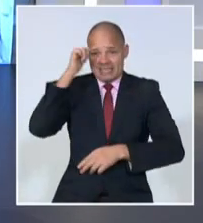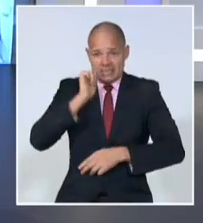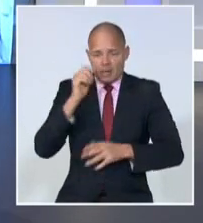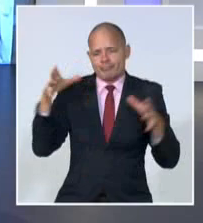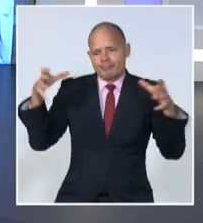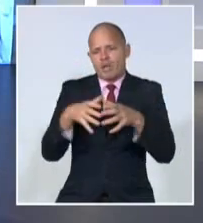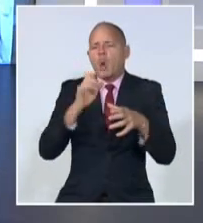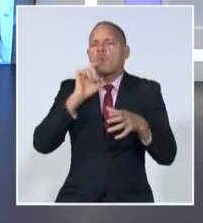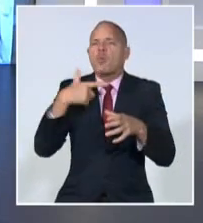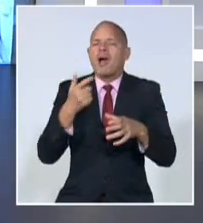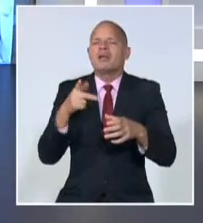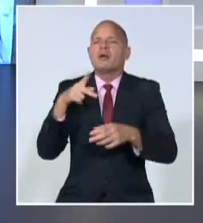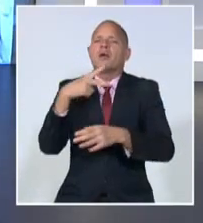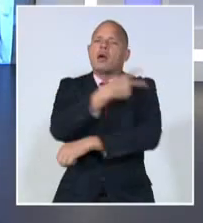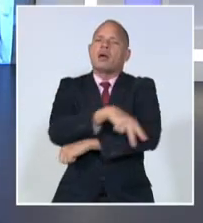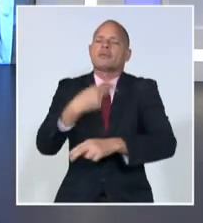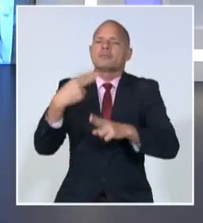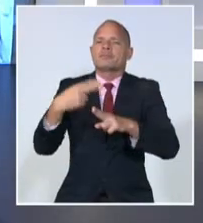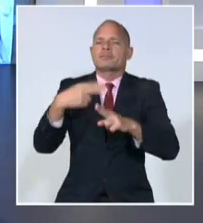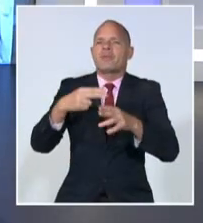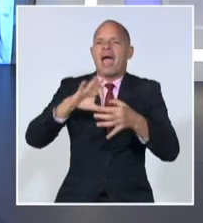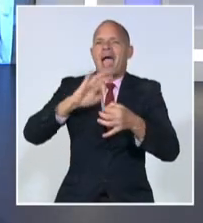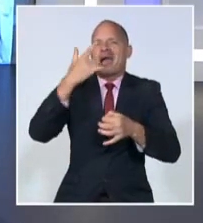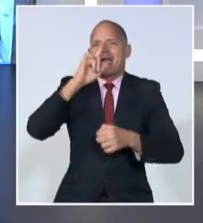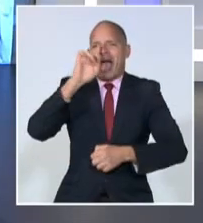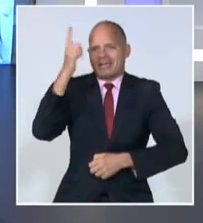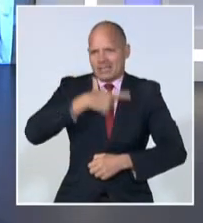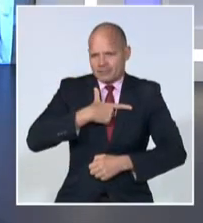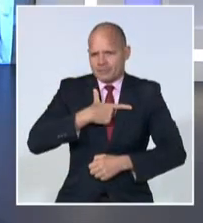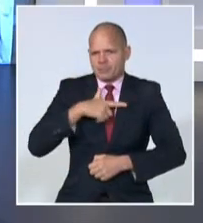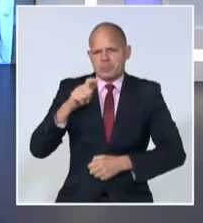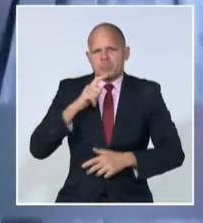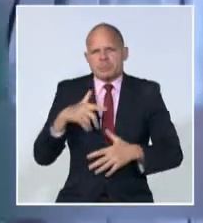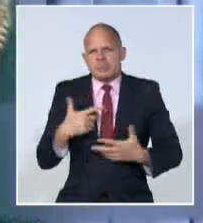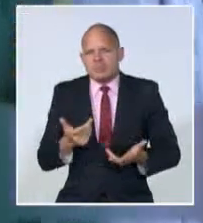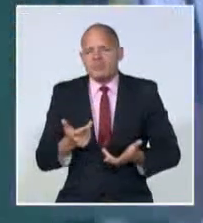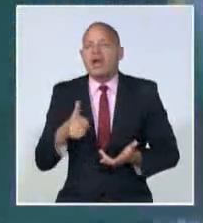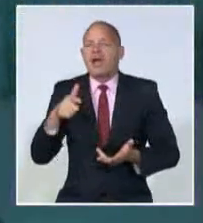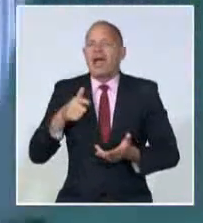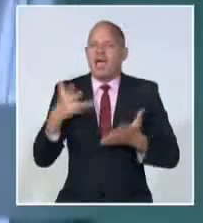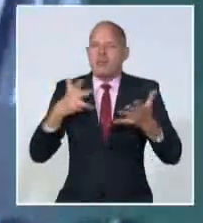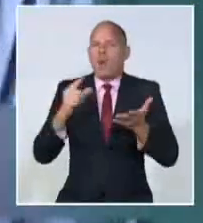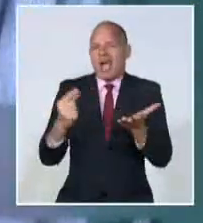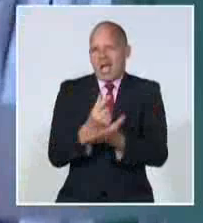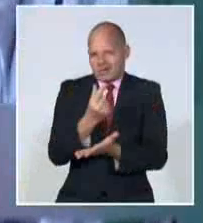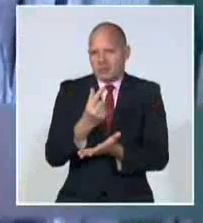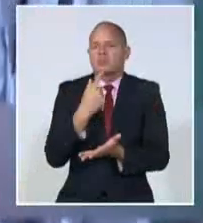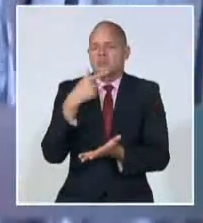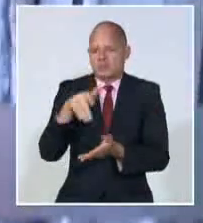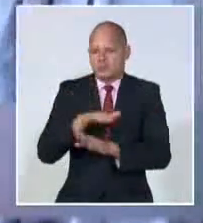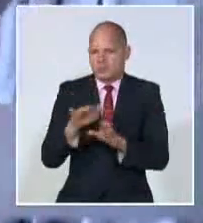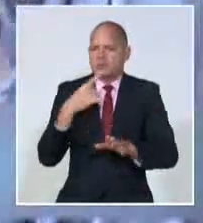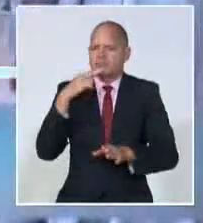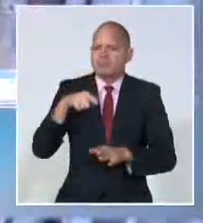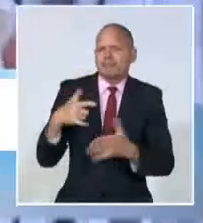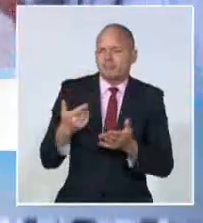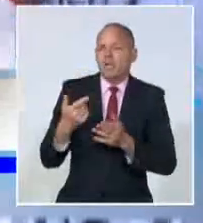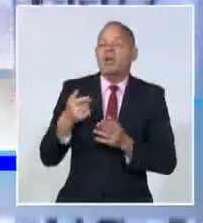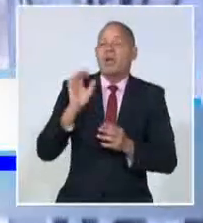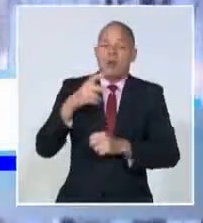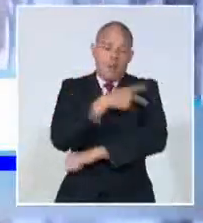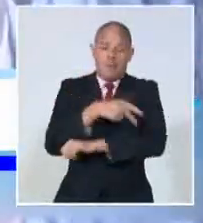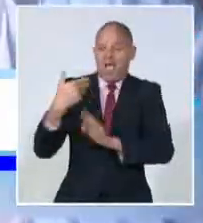orden constitucional en Níjar tras el golpe de estado del pasado 26 de julio. El presidente de la Comisión de la Unión Africana Musafasi